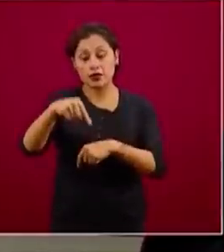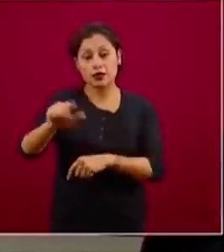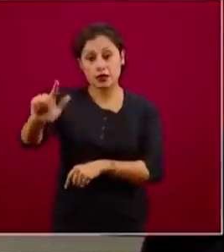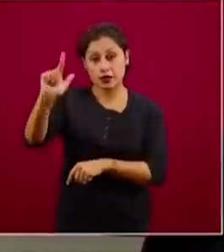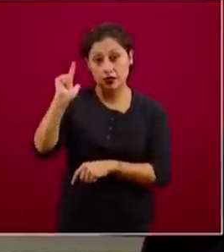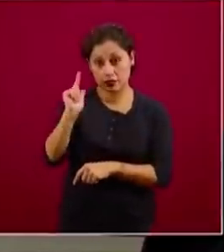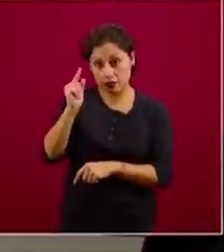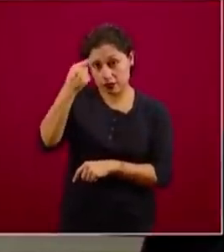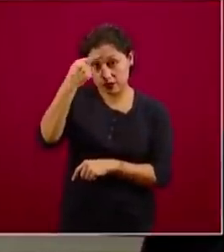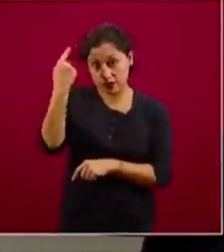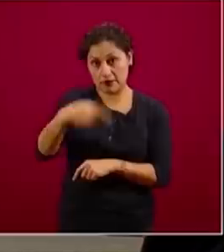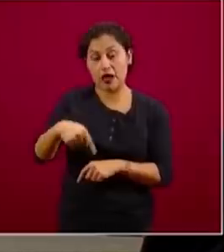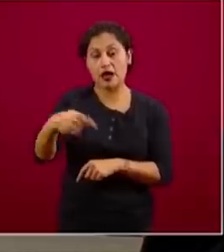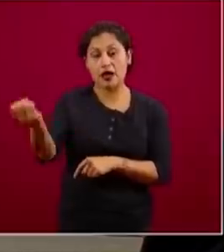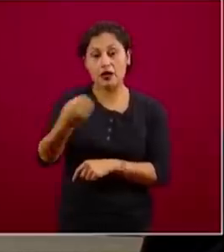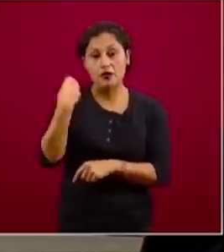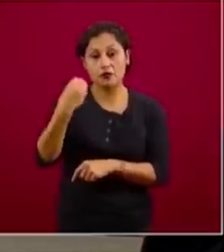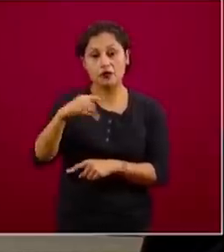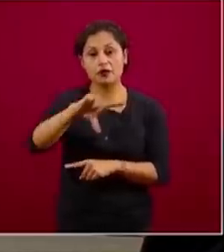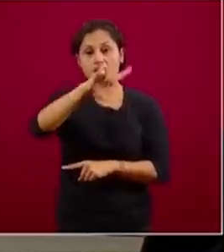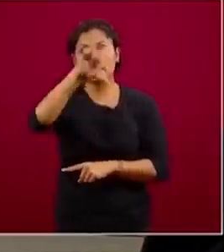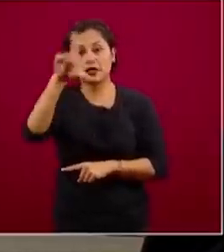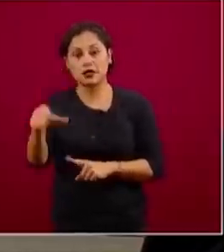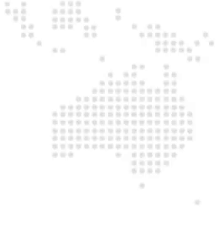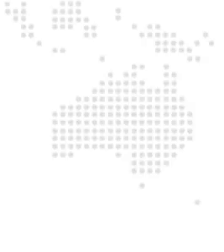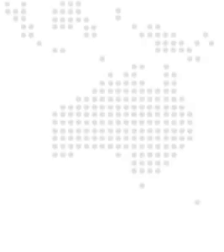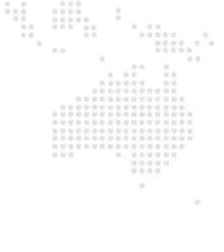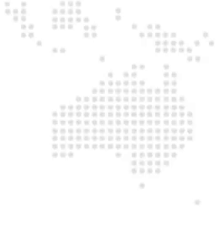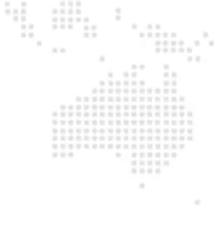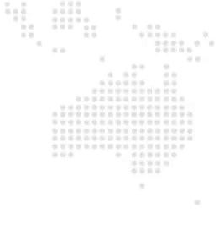posteriormente desarrolló síntomas.